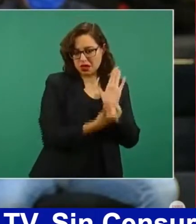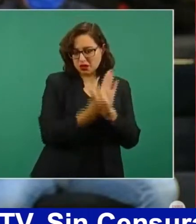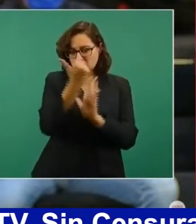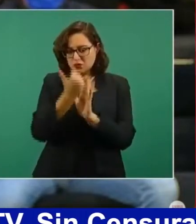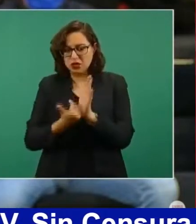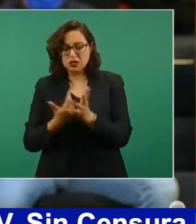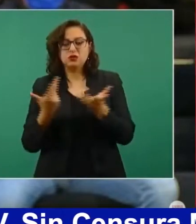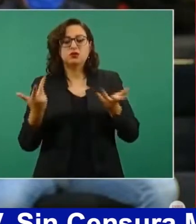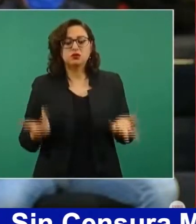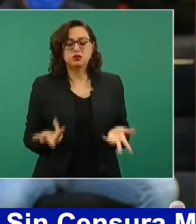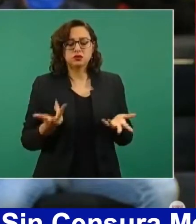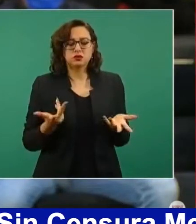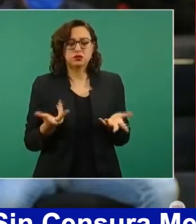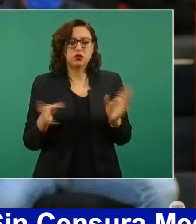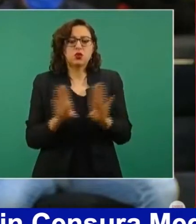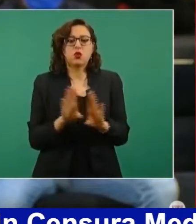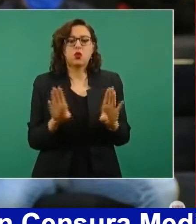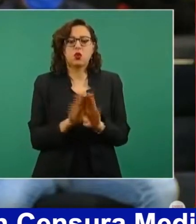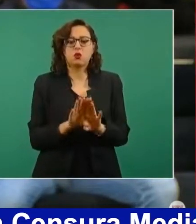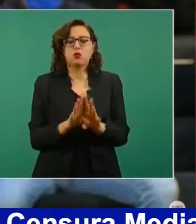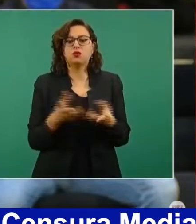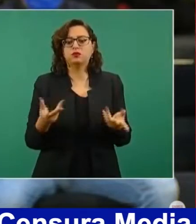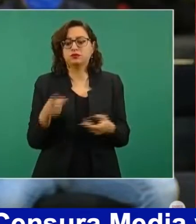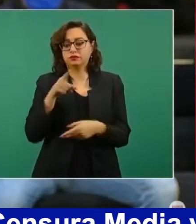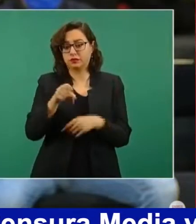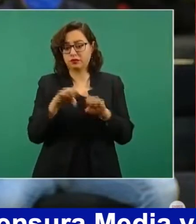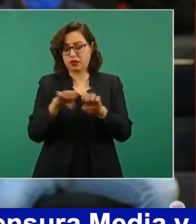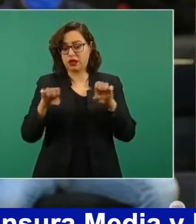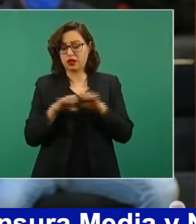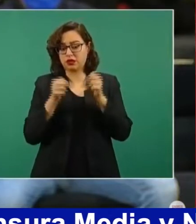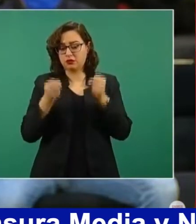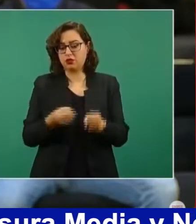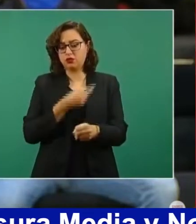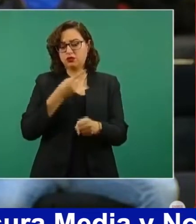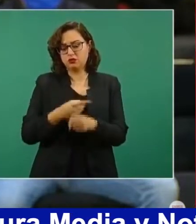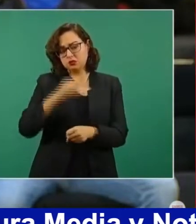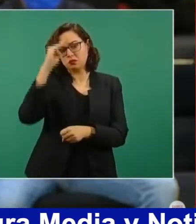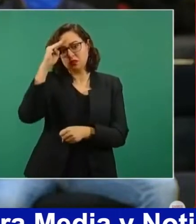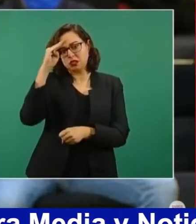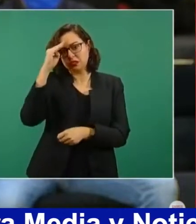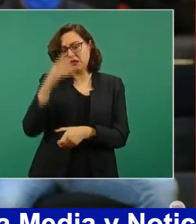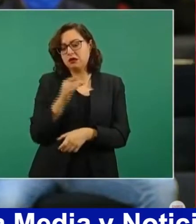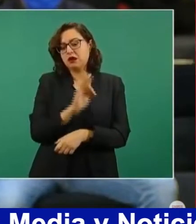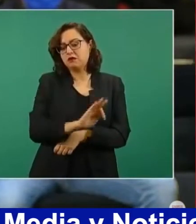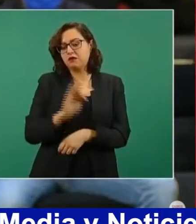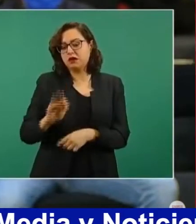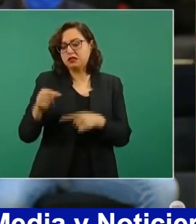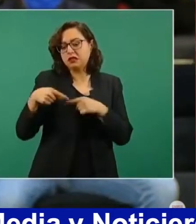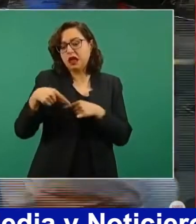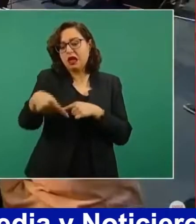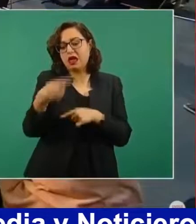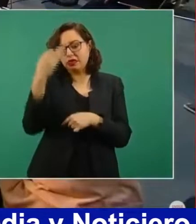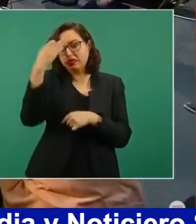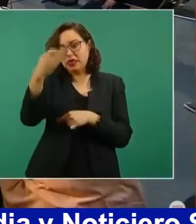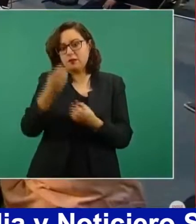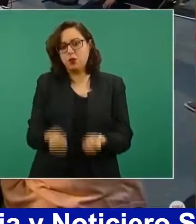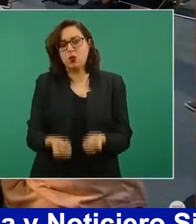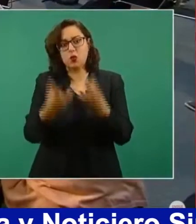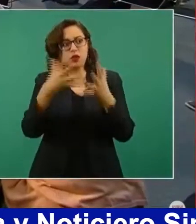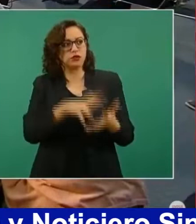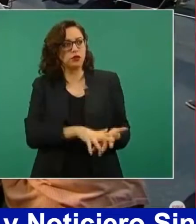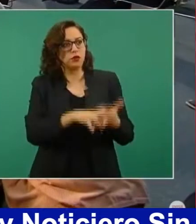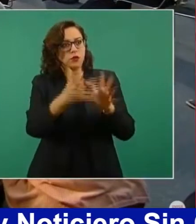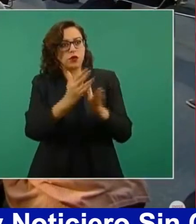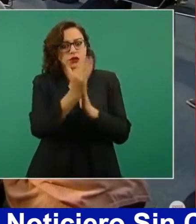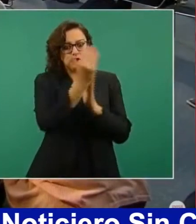plazo que el gabinete de seguridad se haya puesto pues para disminuir los índices de violencia en